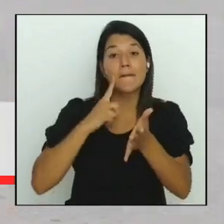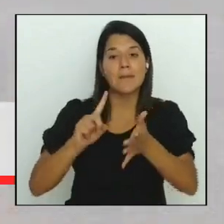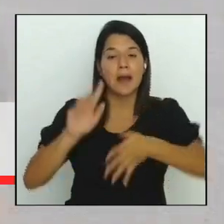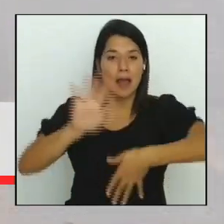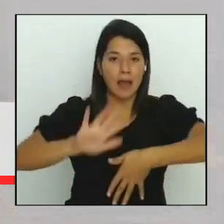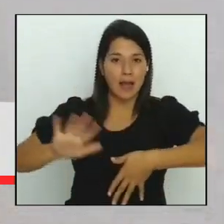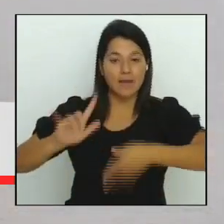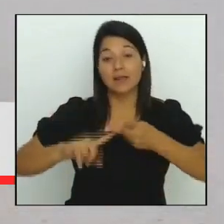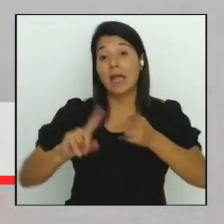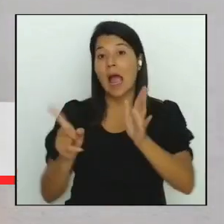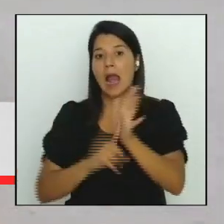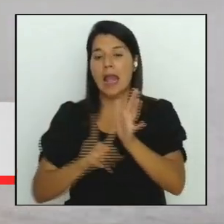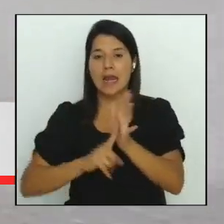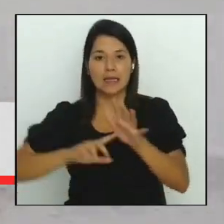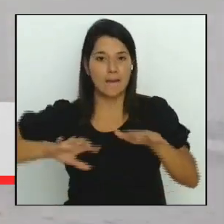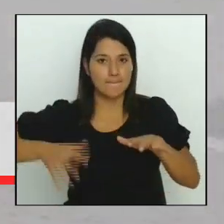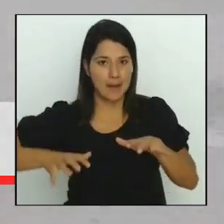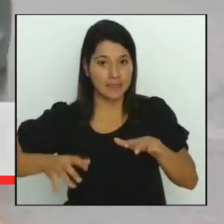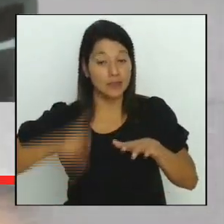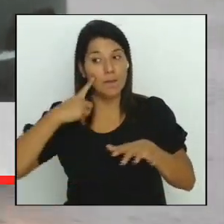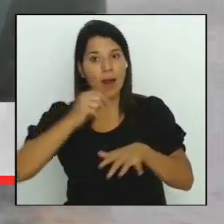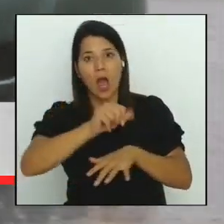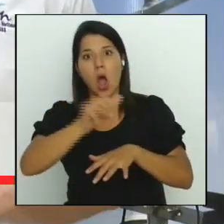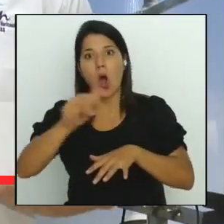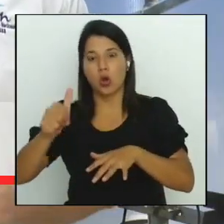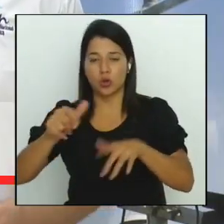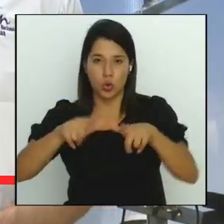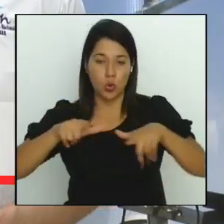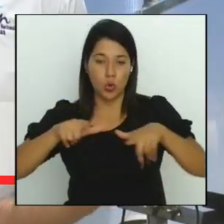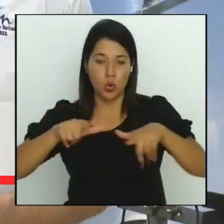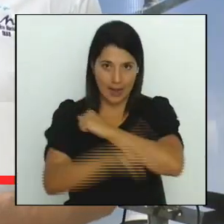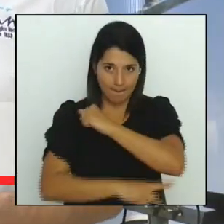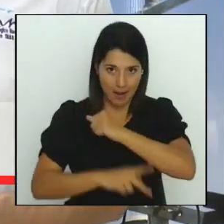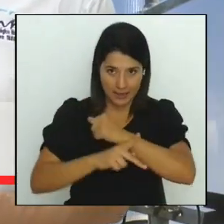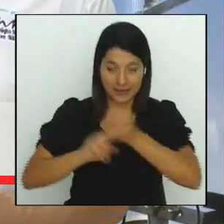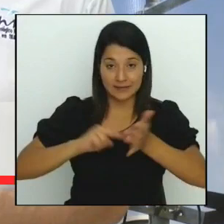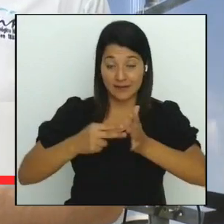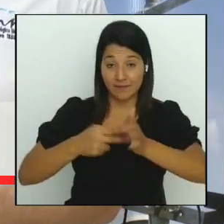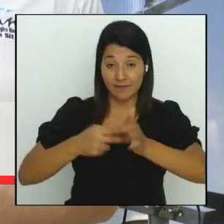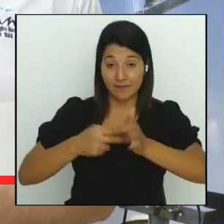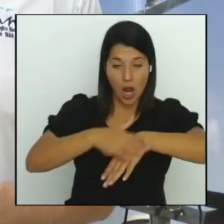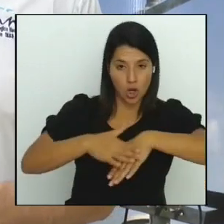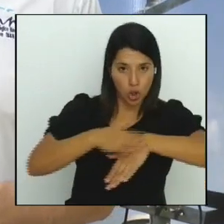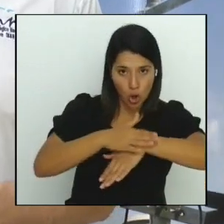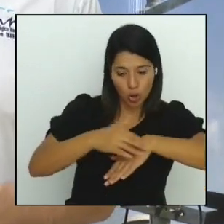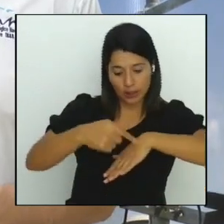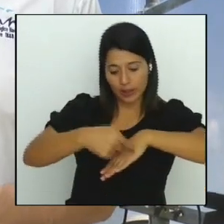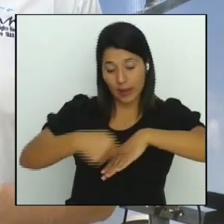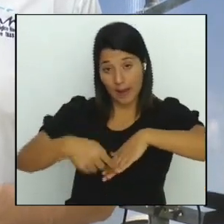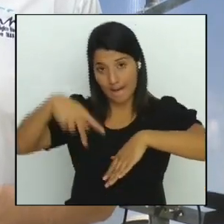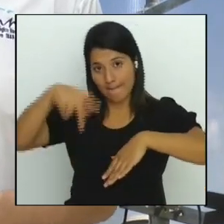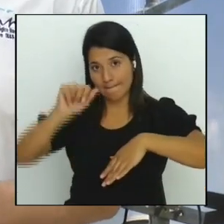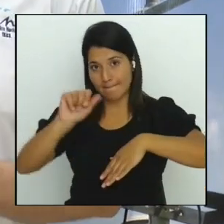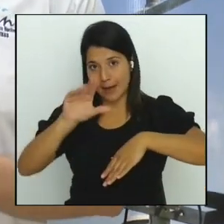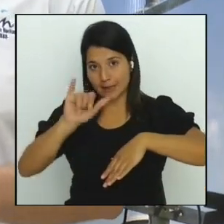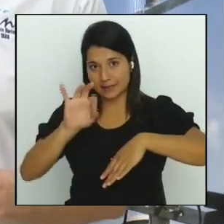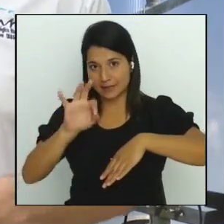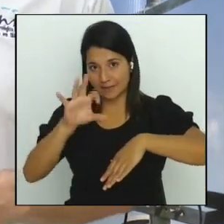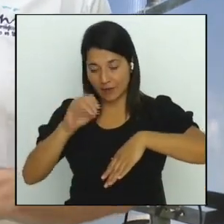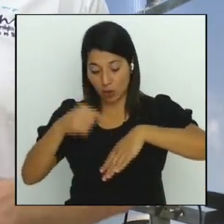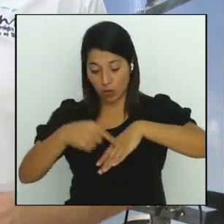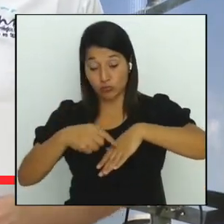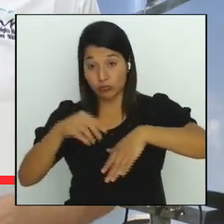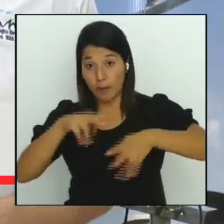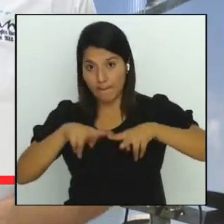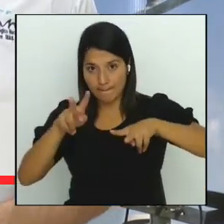es decir, la zona norte, todo el litoral del Pacífico y el Valle Central. Tenemos una onda tropical que viene entrando cerca del mar Caribe, esa onda